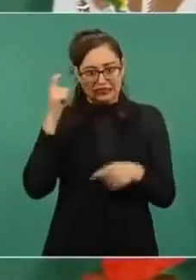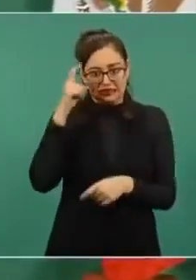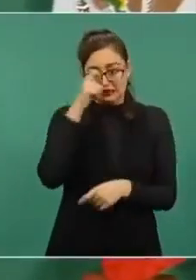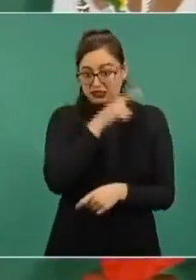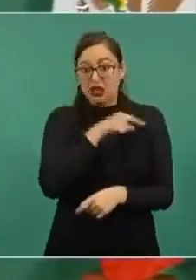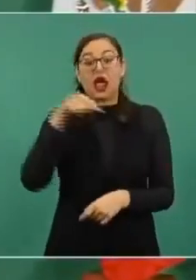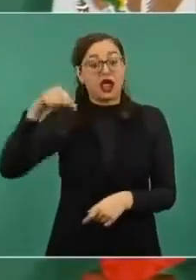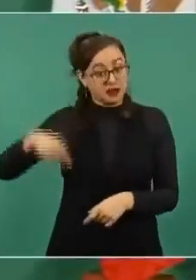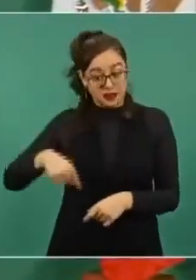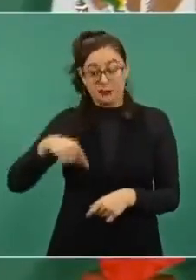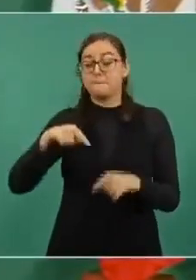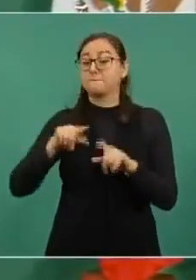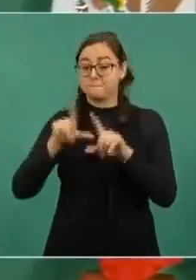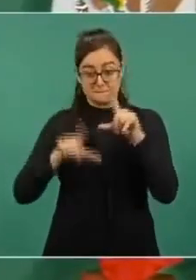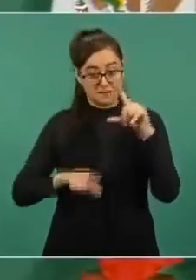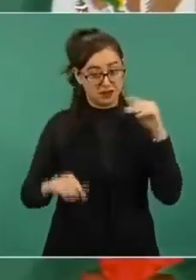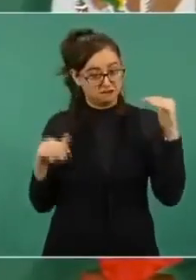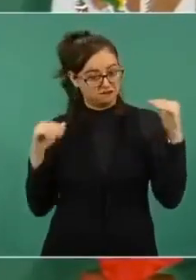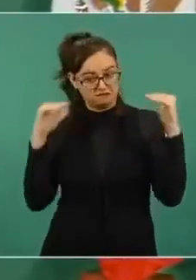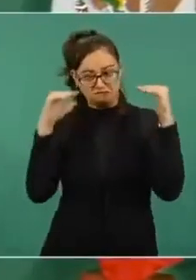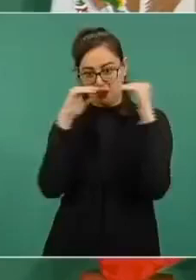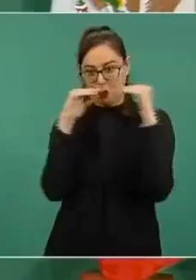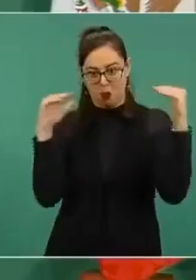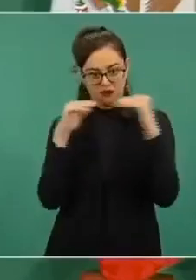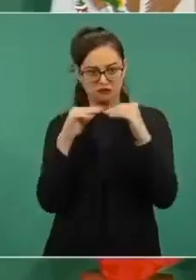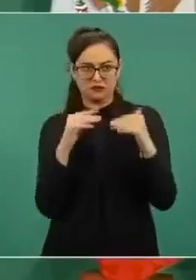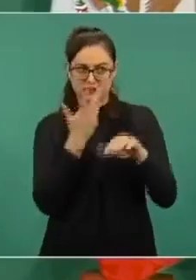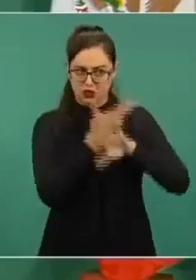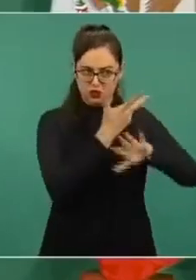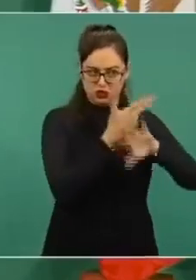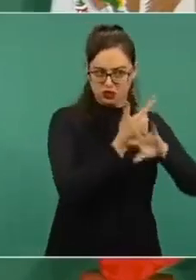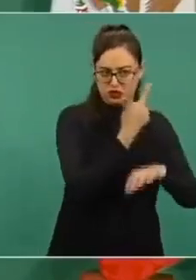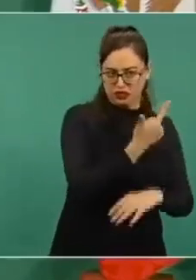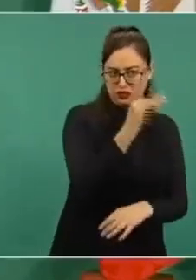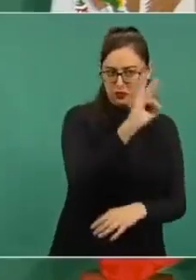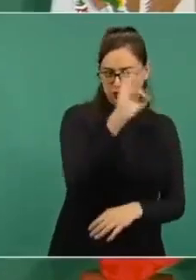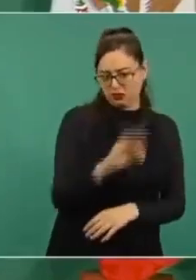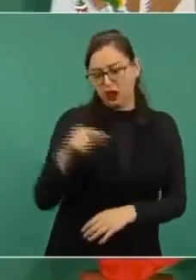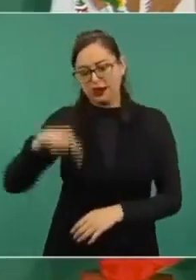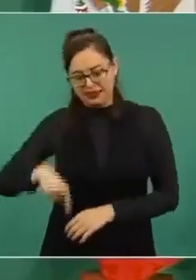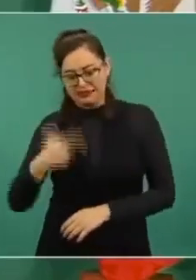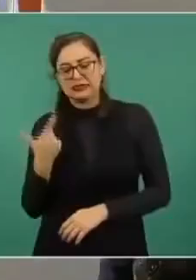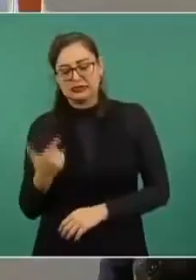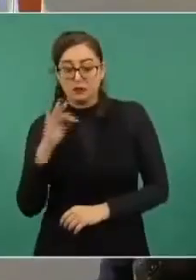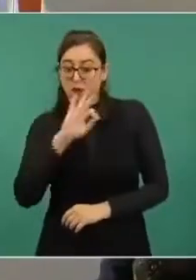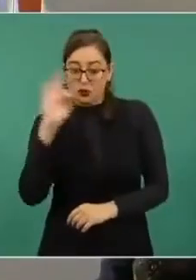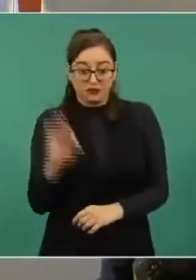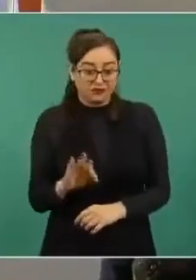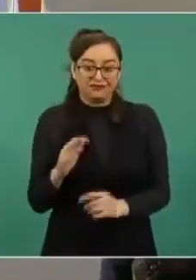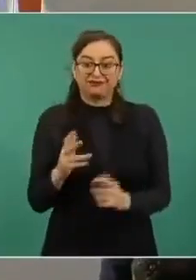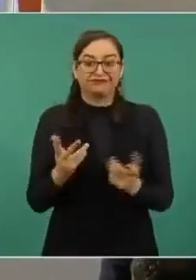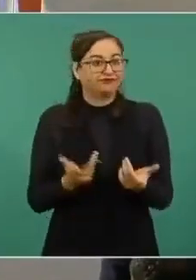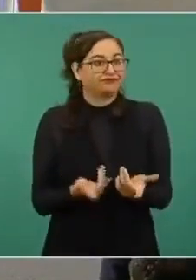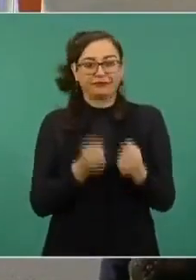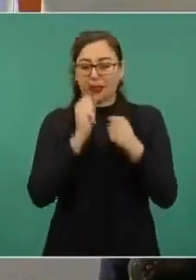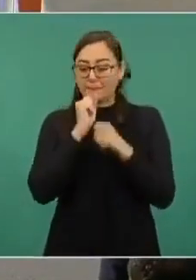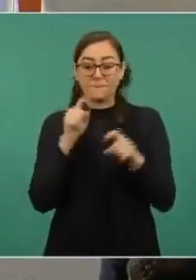padeciendo en México, alrededor del 7%. Y así está en